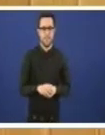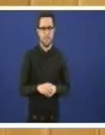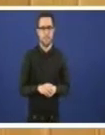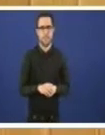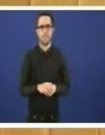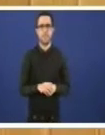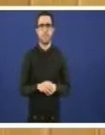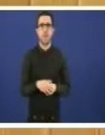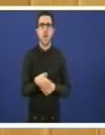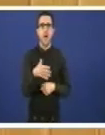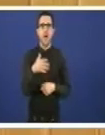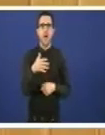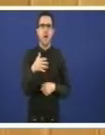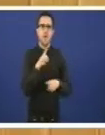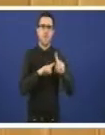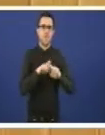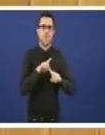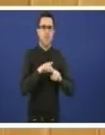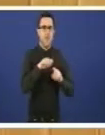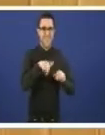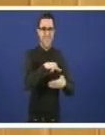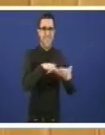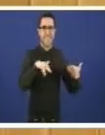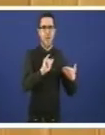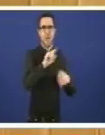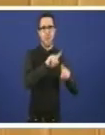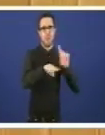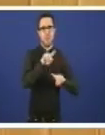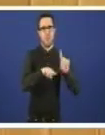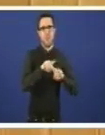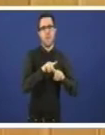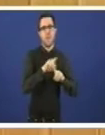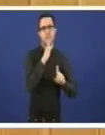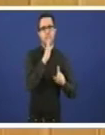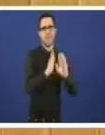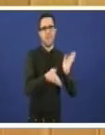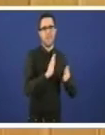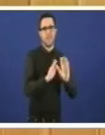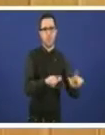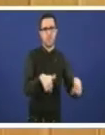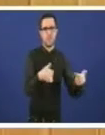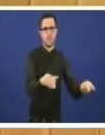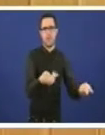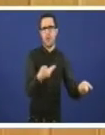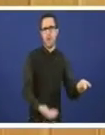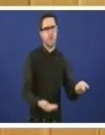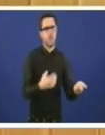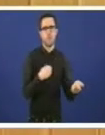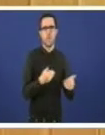temos en Galicia un problema ambiental neste momento no tratamento de residuos grave e inaprazable